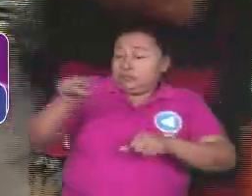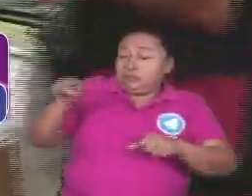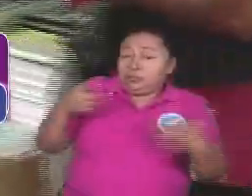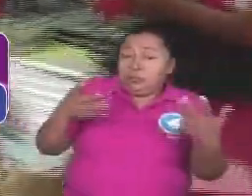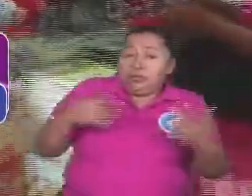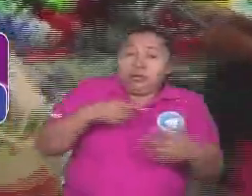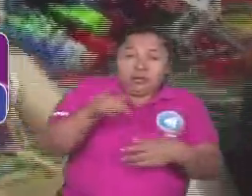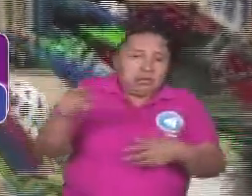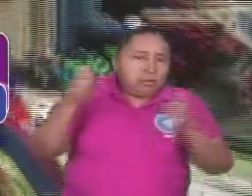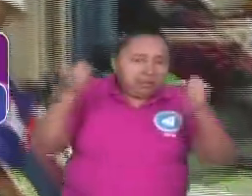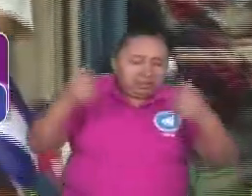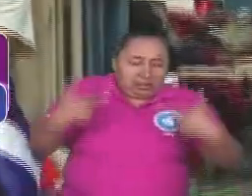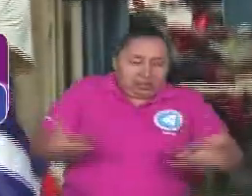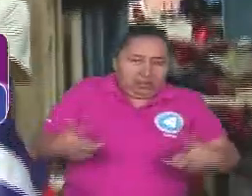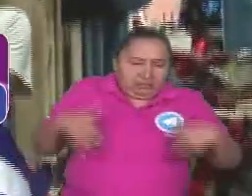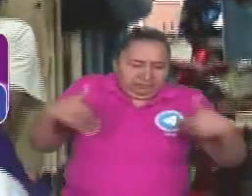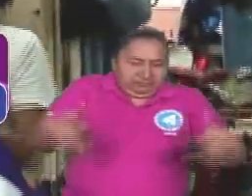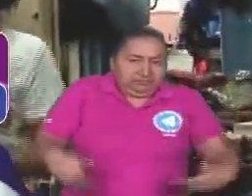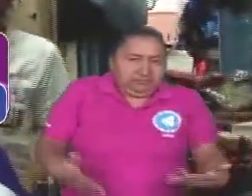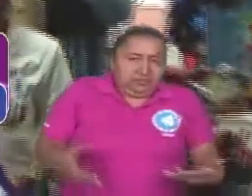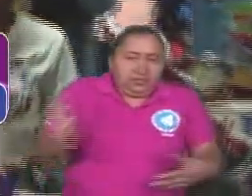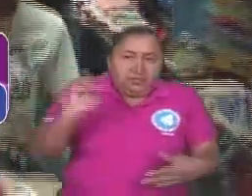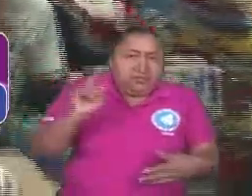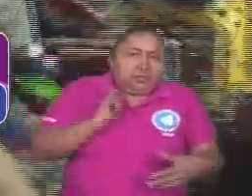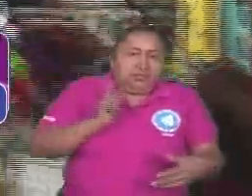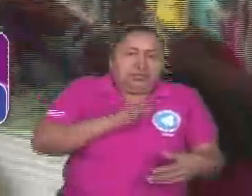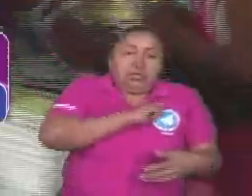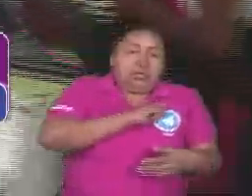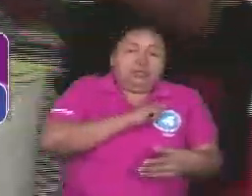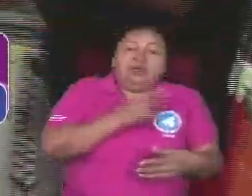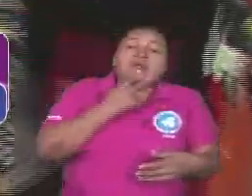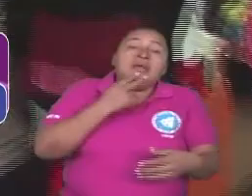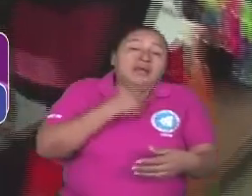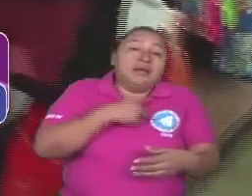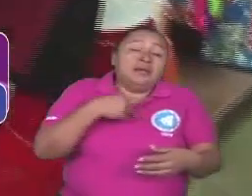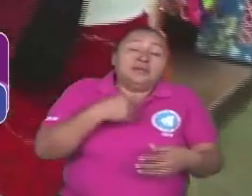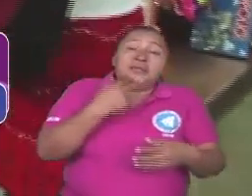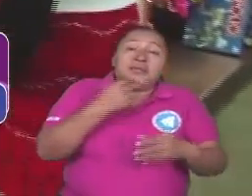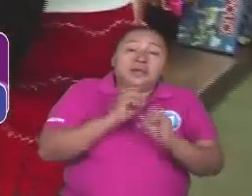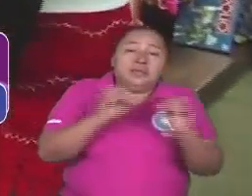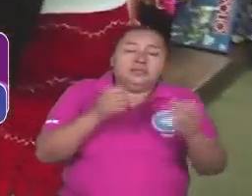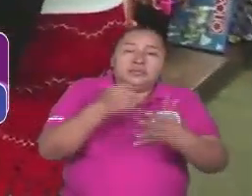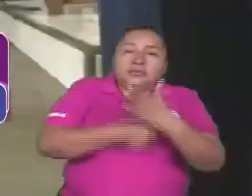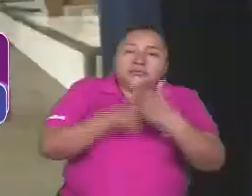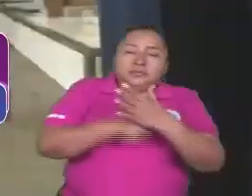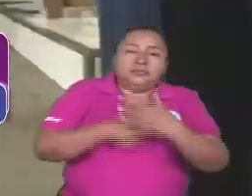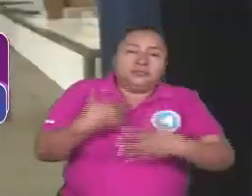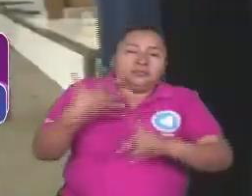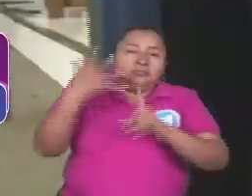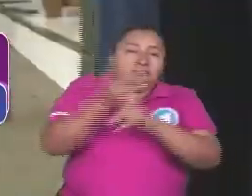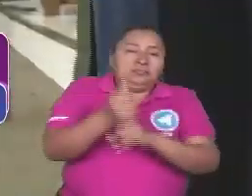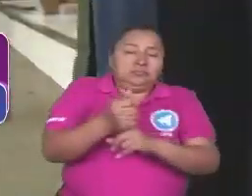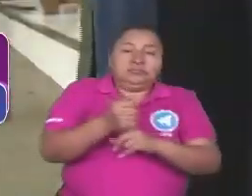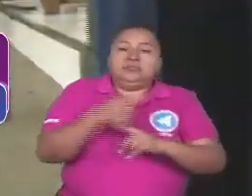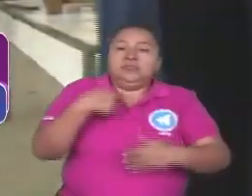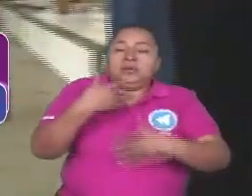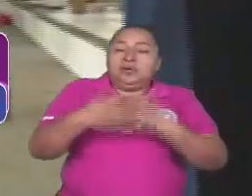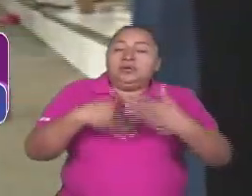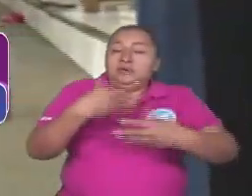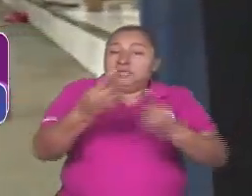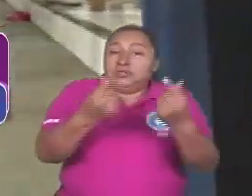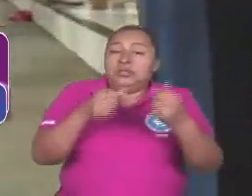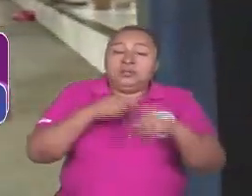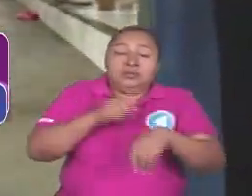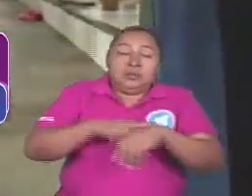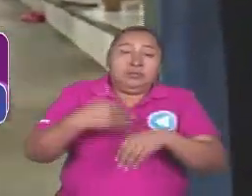Ellos ganaron. Ellos ganaron. Y no es que no teníamos ganas de hacer alguna lucha reivindicativa, economicista de corto plazo.